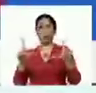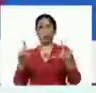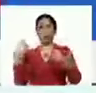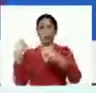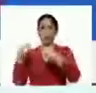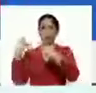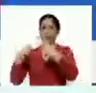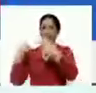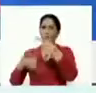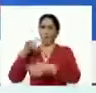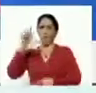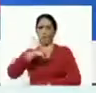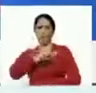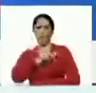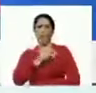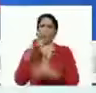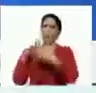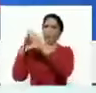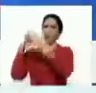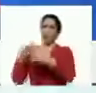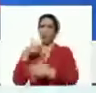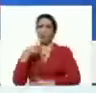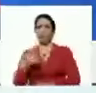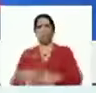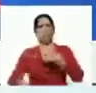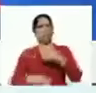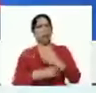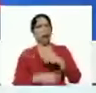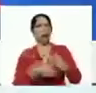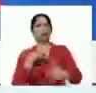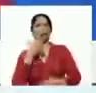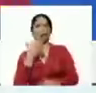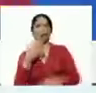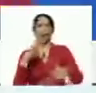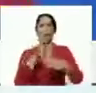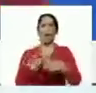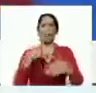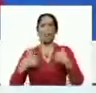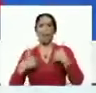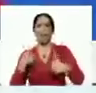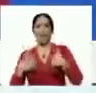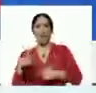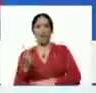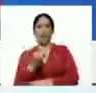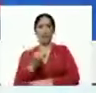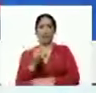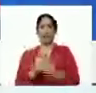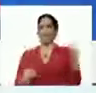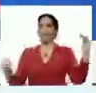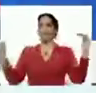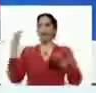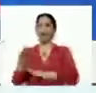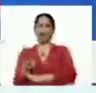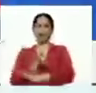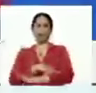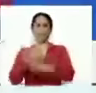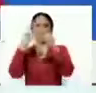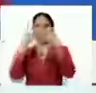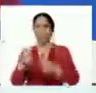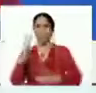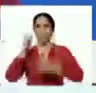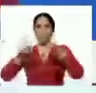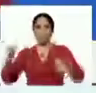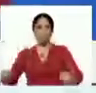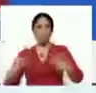Porque ellos se combinan. Dicen, vamos a sacar martes y miércoles, que en Venezuela crecen los casos. Y entonces